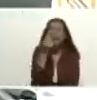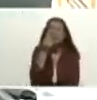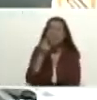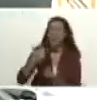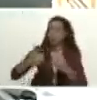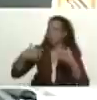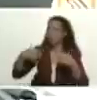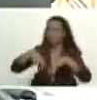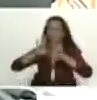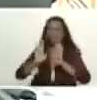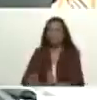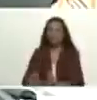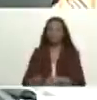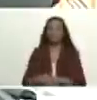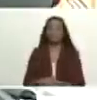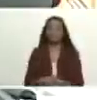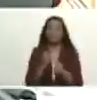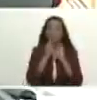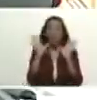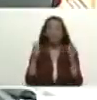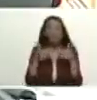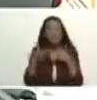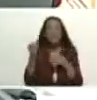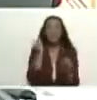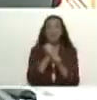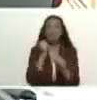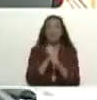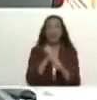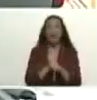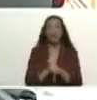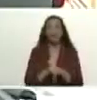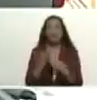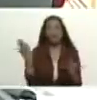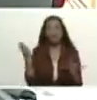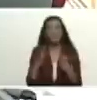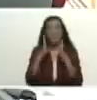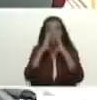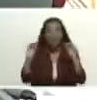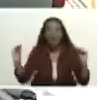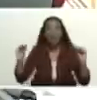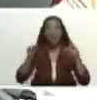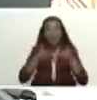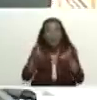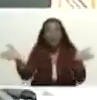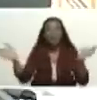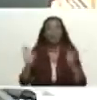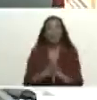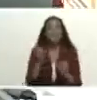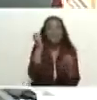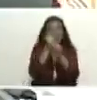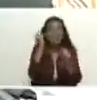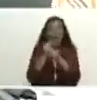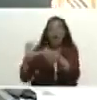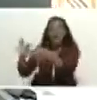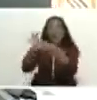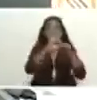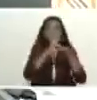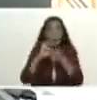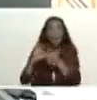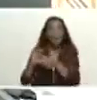nos detendrá bueno sigamos trabajando le digo a todos y a todas trabajo en equipo